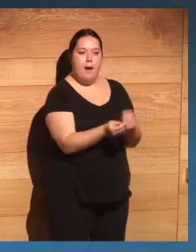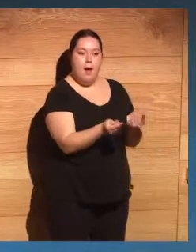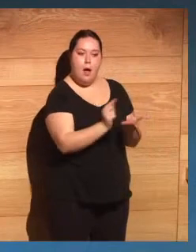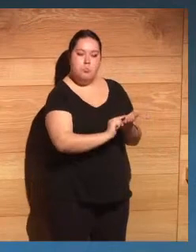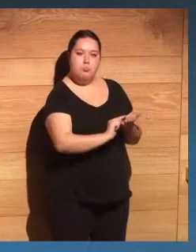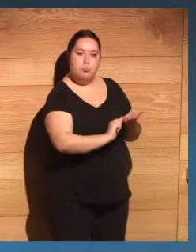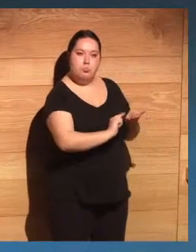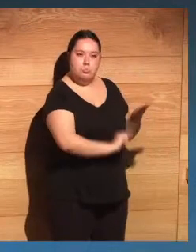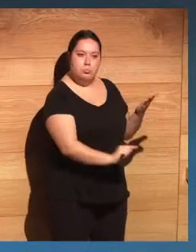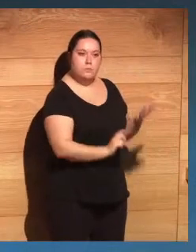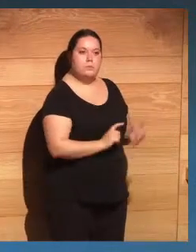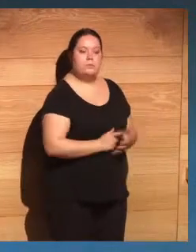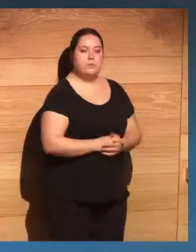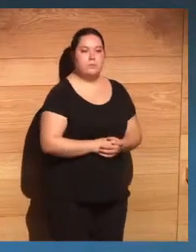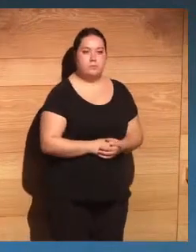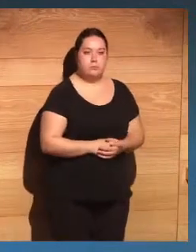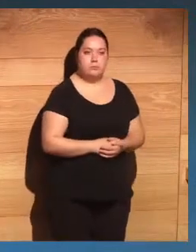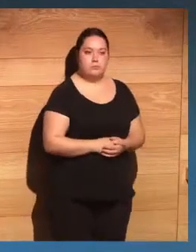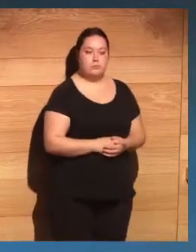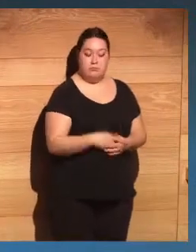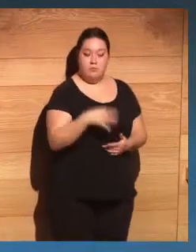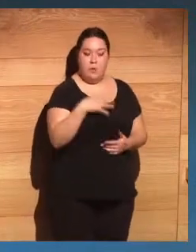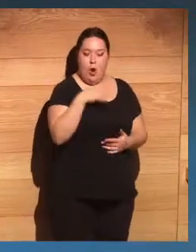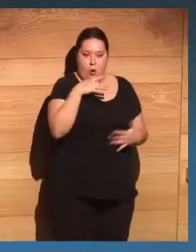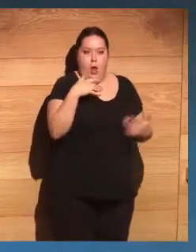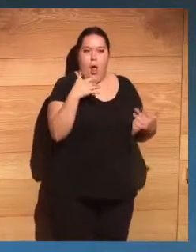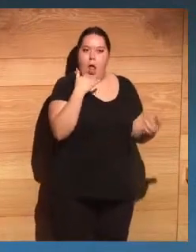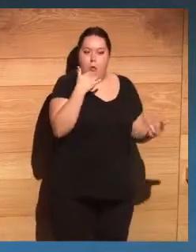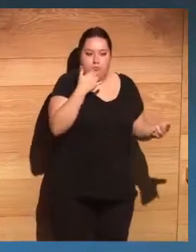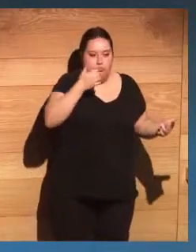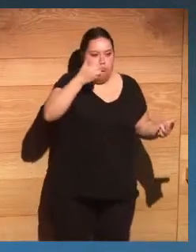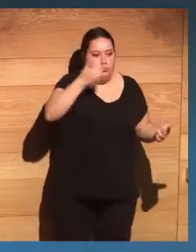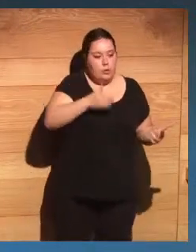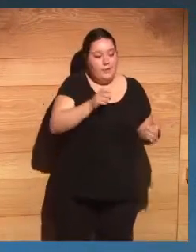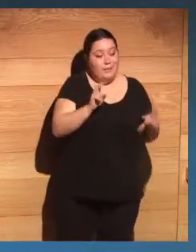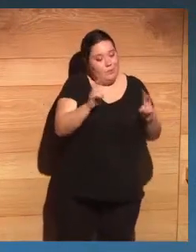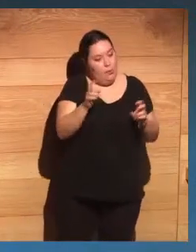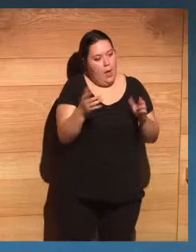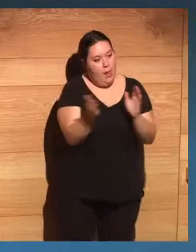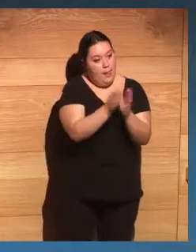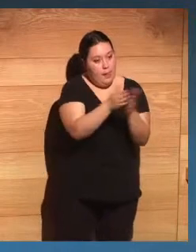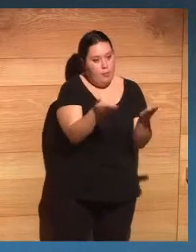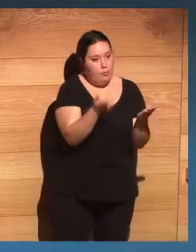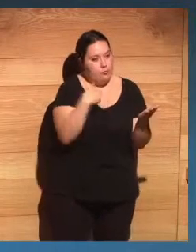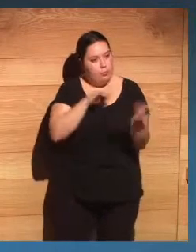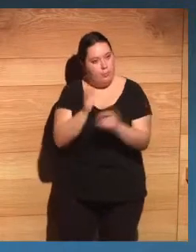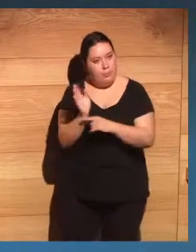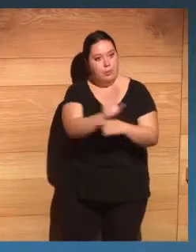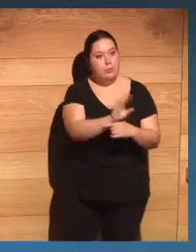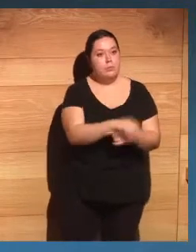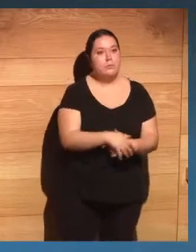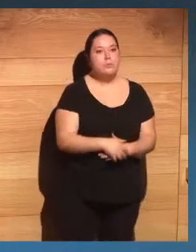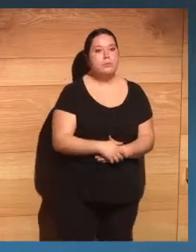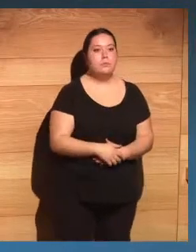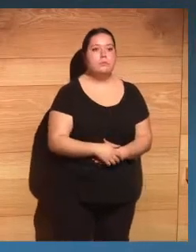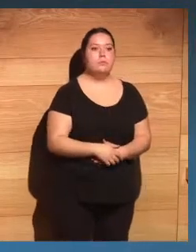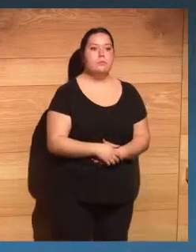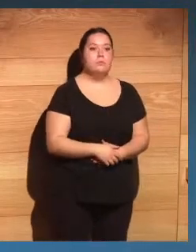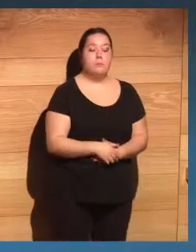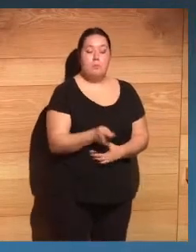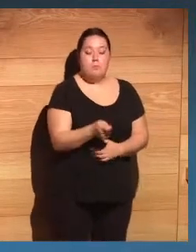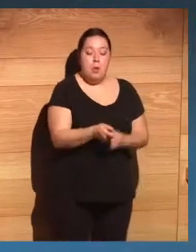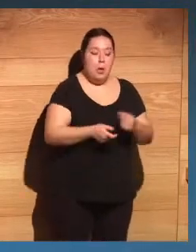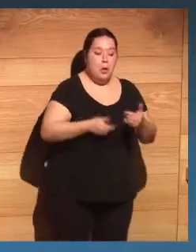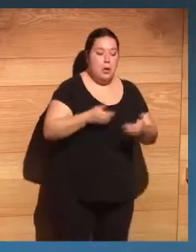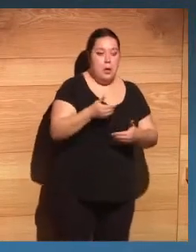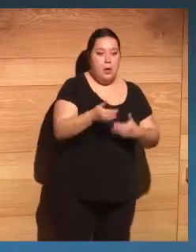son la columna vertebral del libro que hoy presentamos y poco a